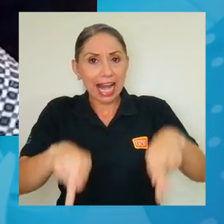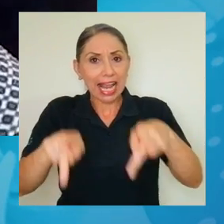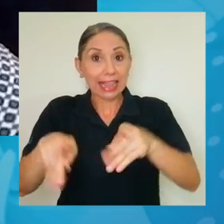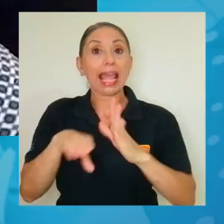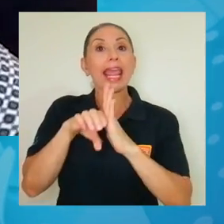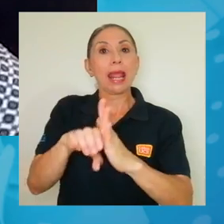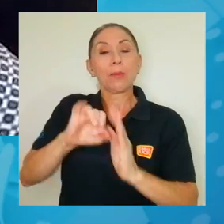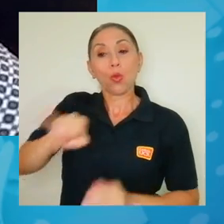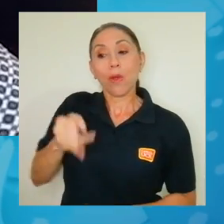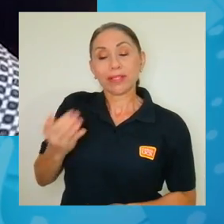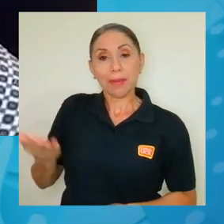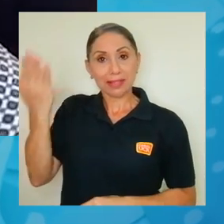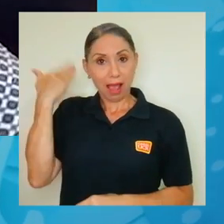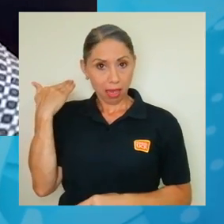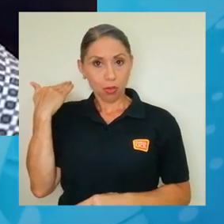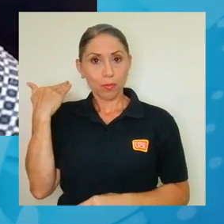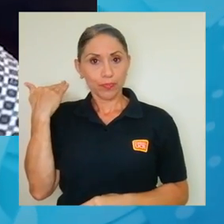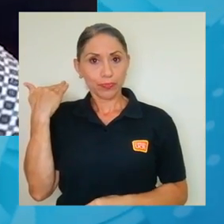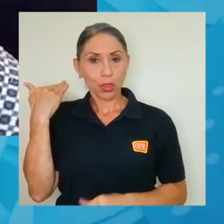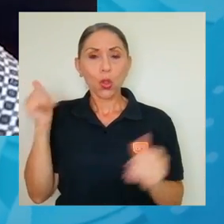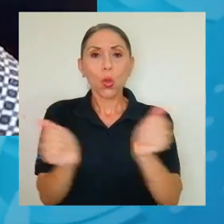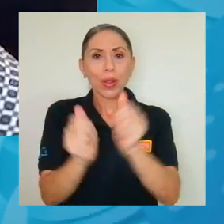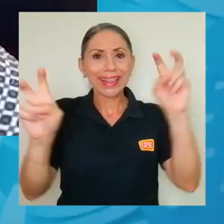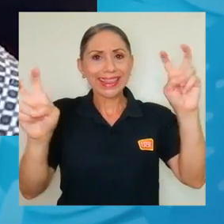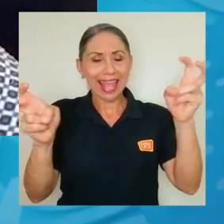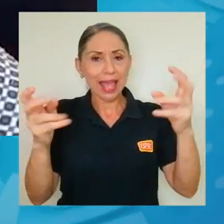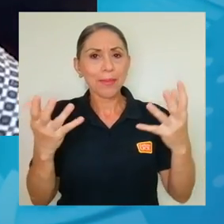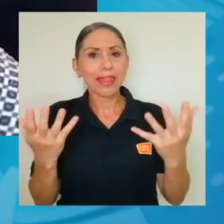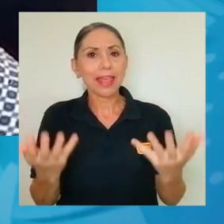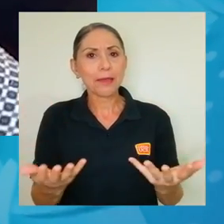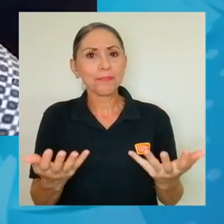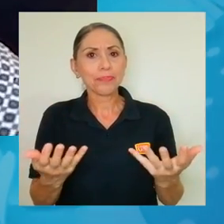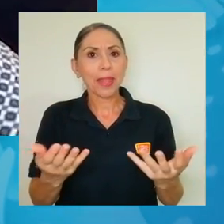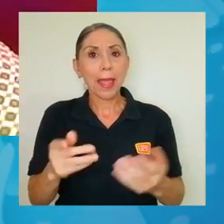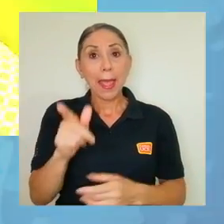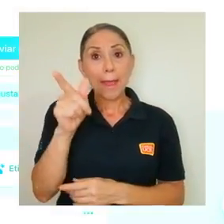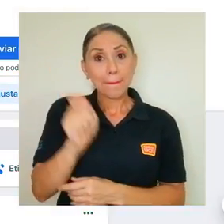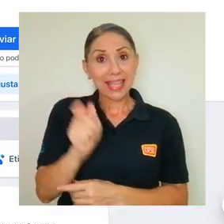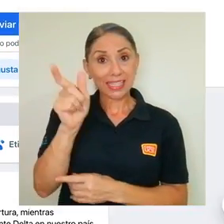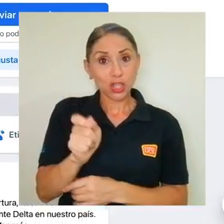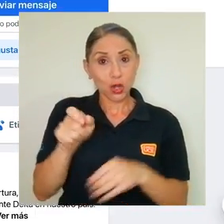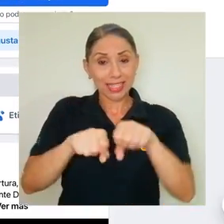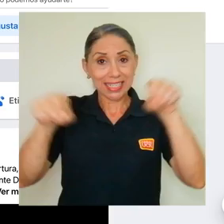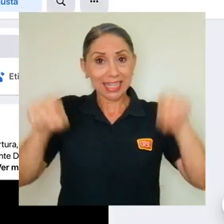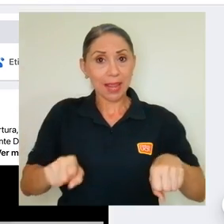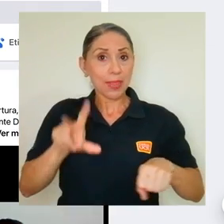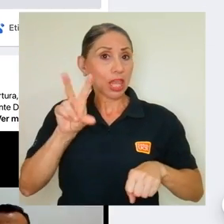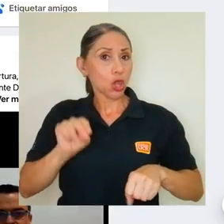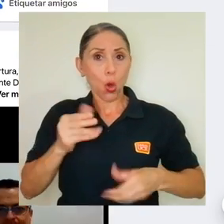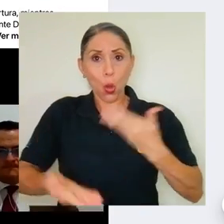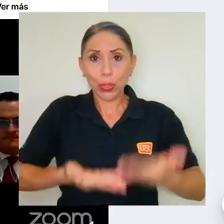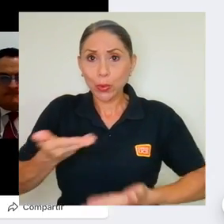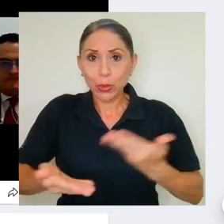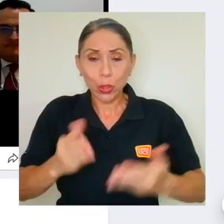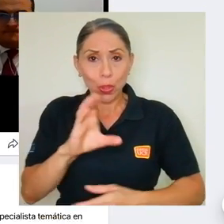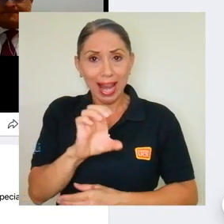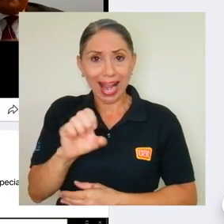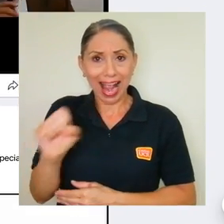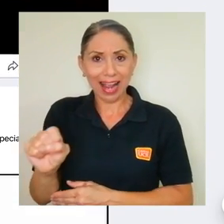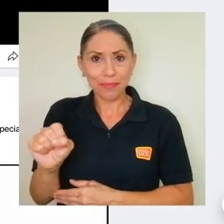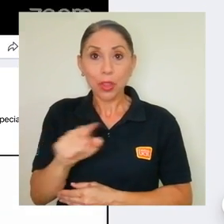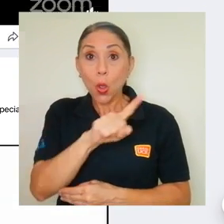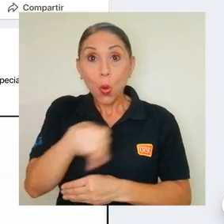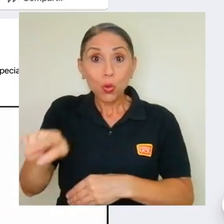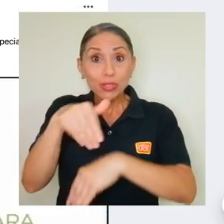por decir algo, el jueves pasado tratamos el tema de las pensiones del régimen no contributivo de la